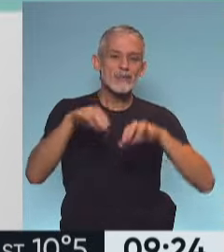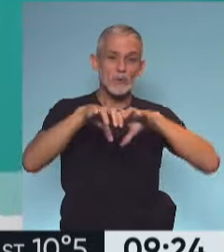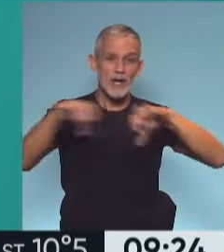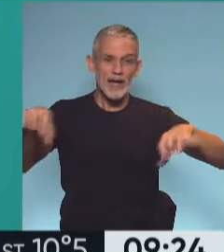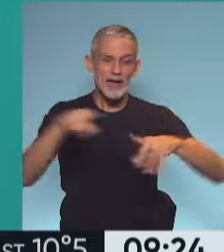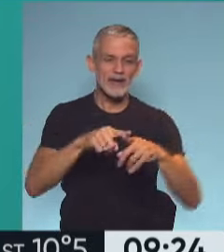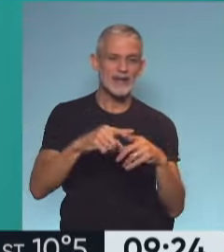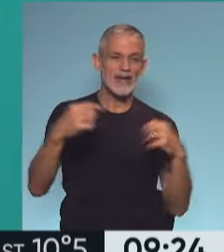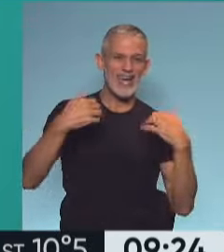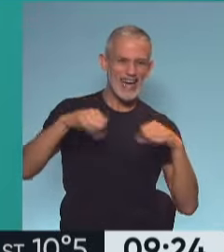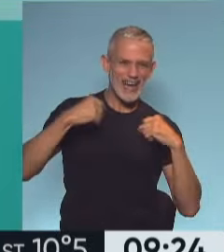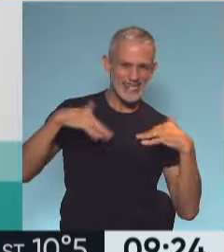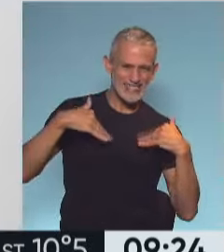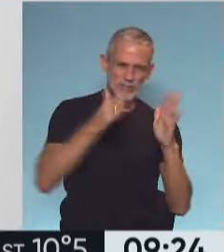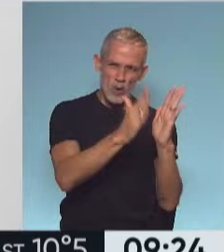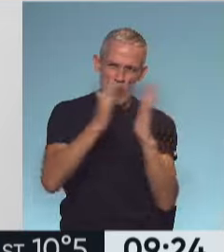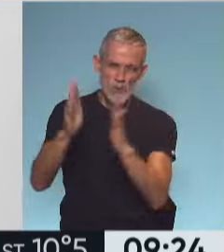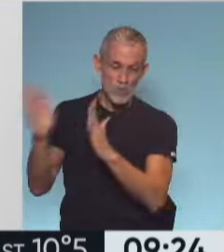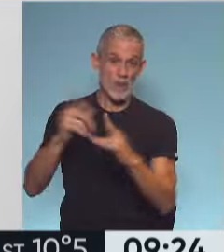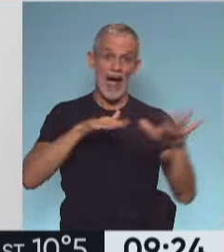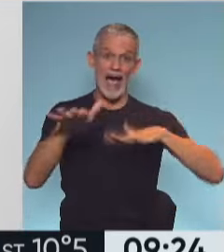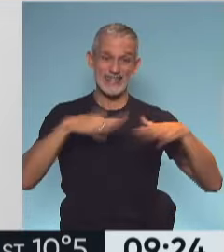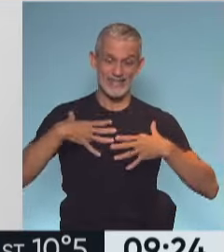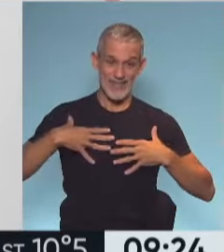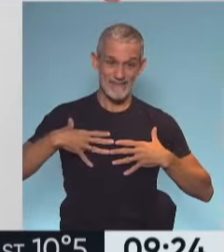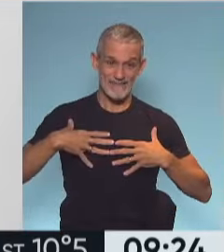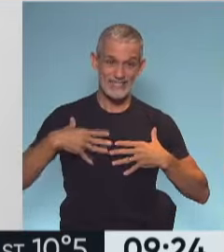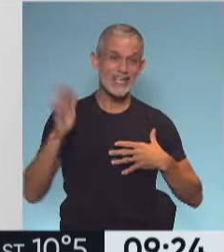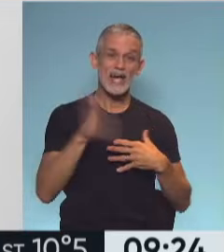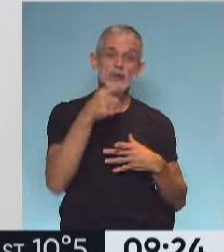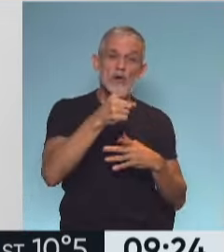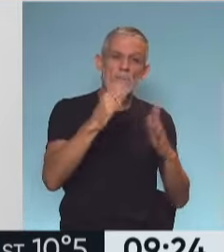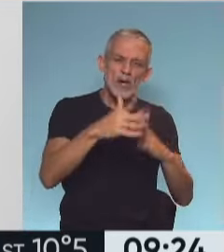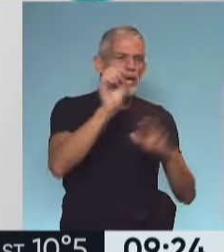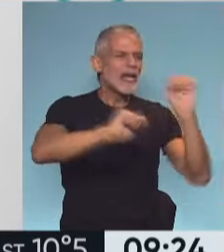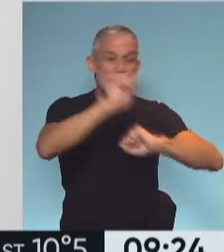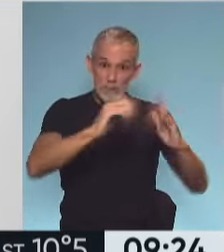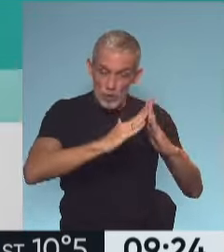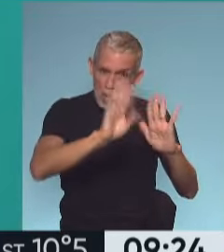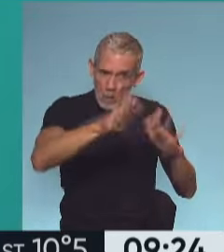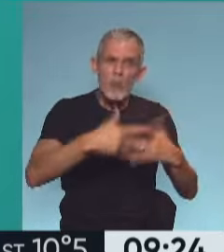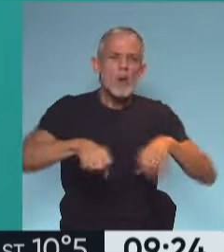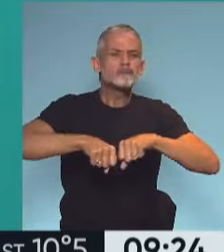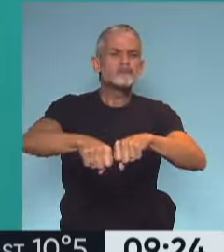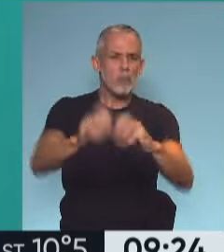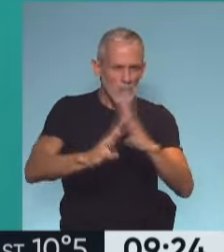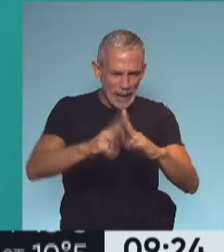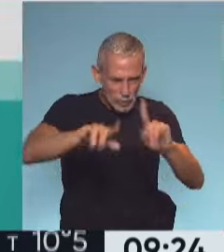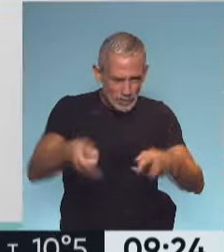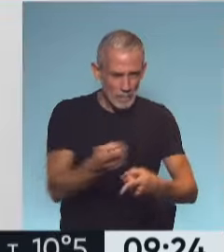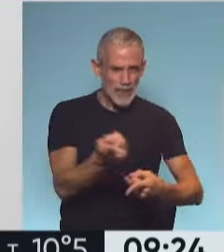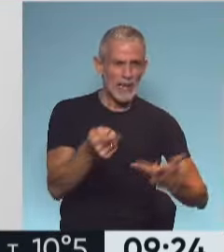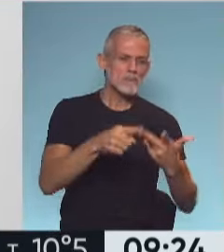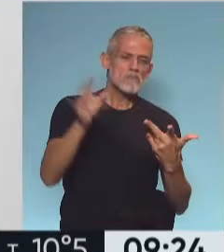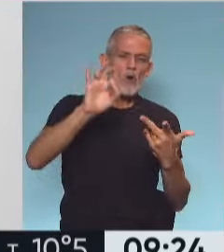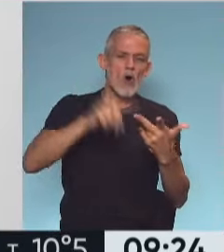de actividad física de forma que la actividad física es todo aquello que vos haces limpiando la casa, cortando el pasto, haciendo